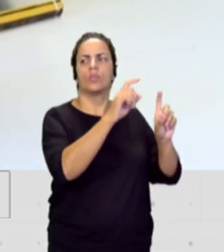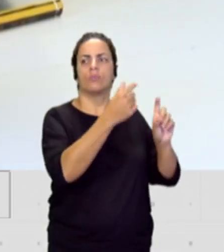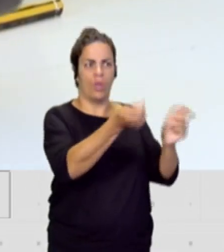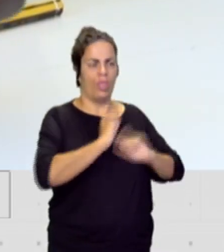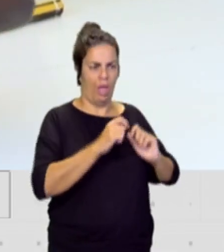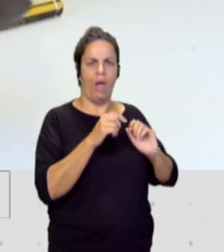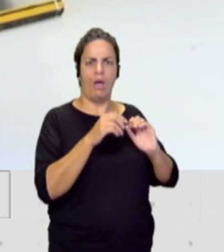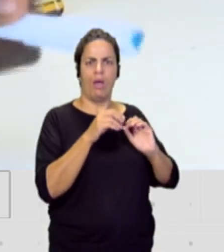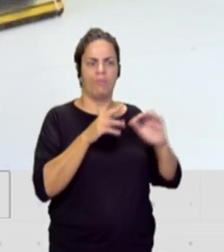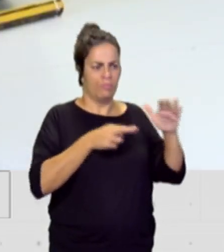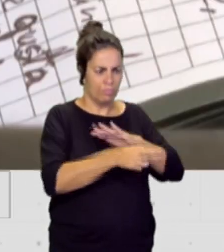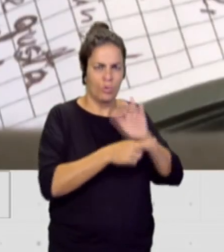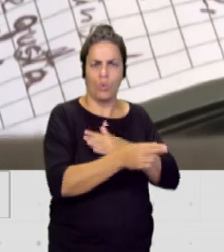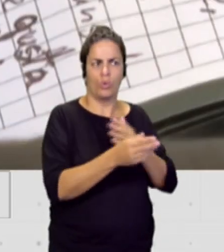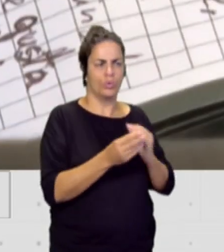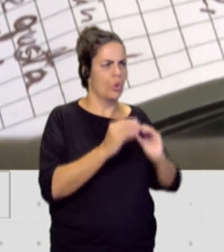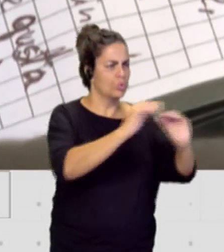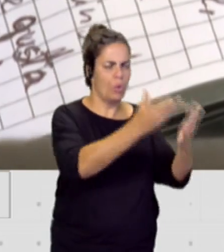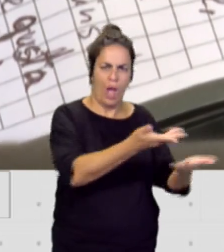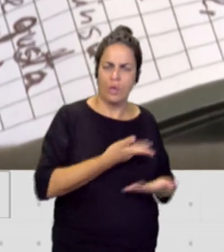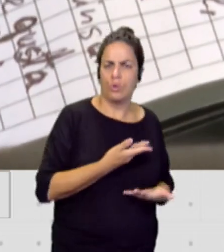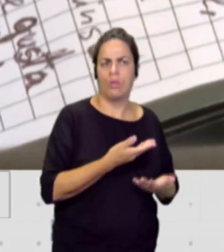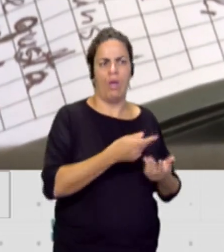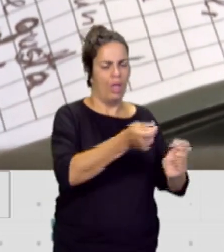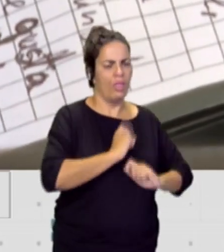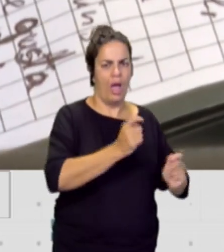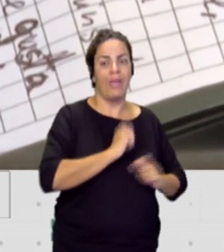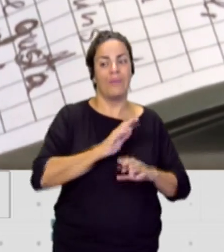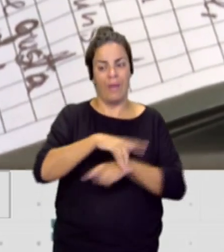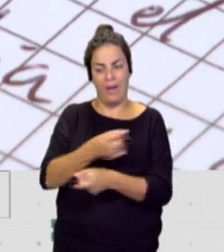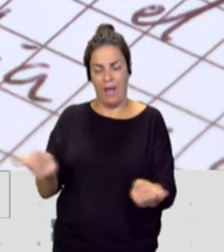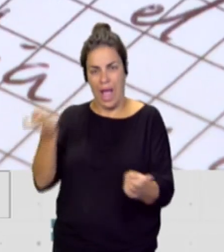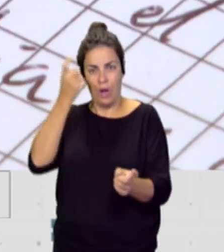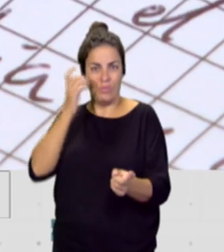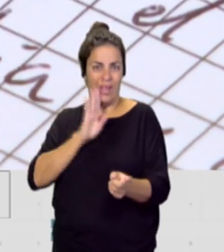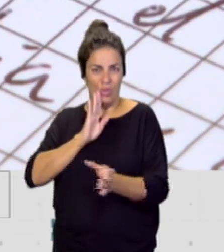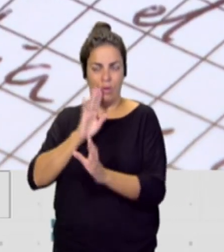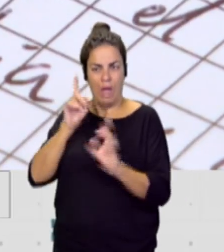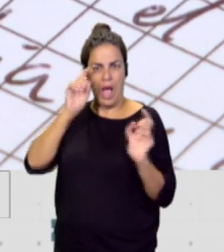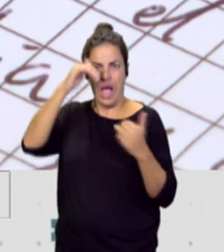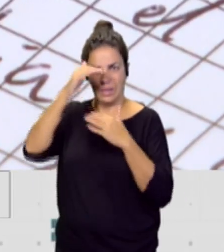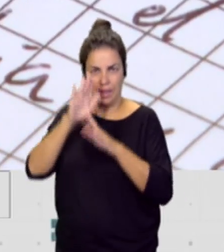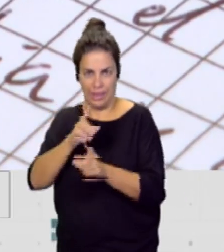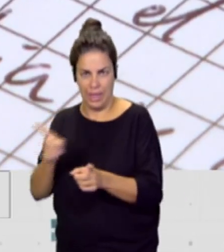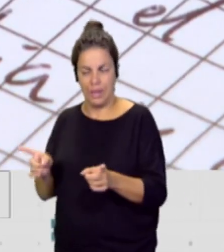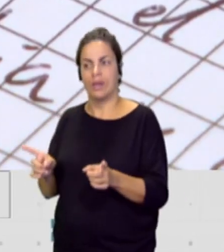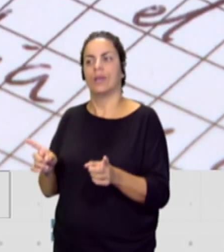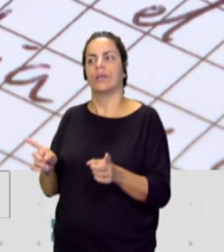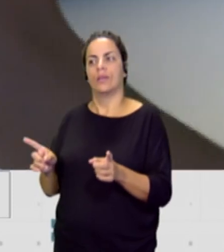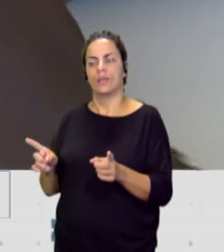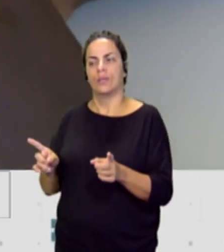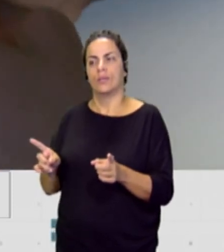medios, nos han dado todos los medios que están a su disposición para poder atender hasta alumnado. Y creo sinceramente que